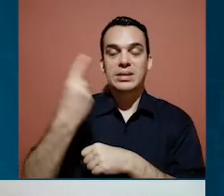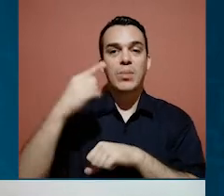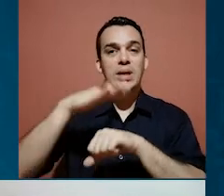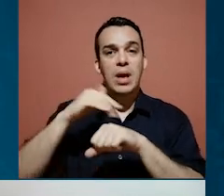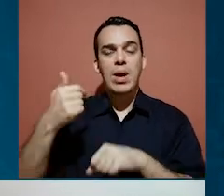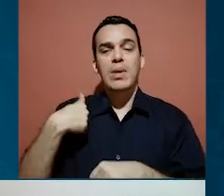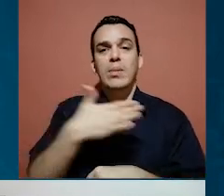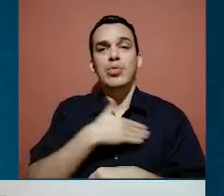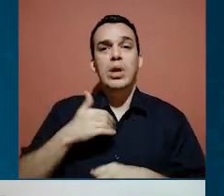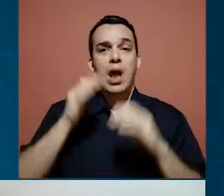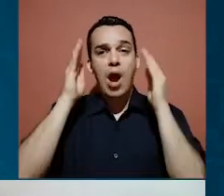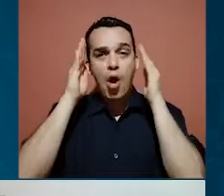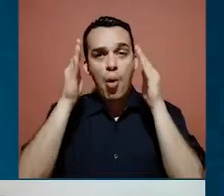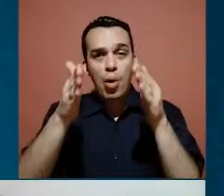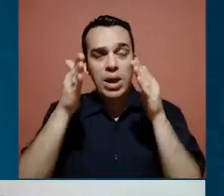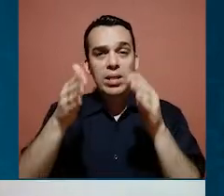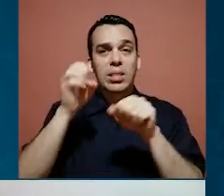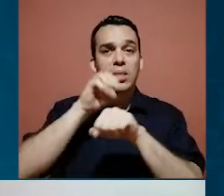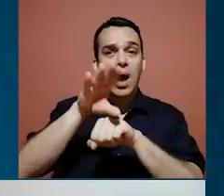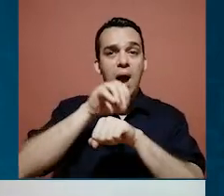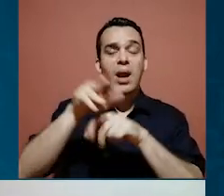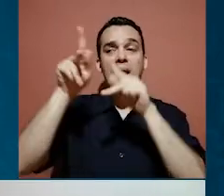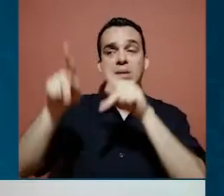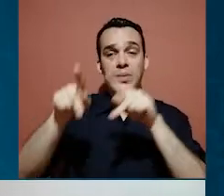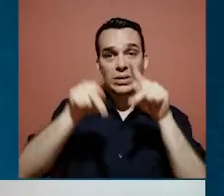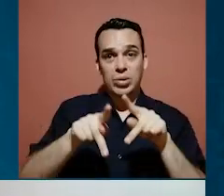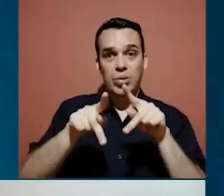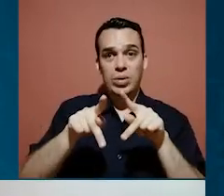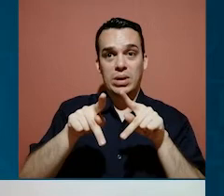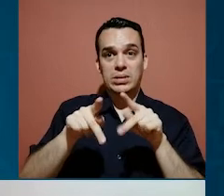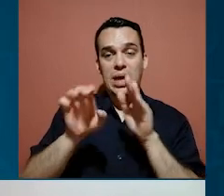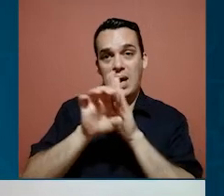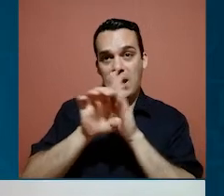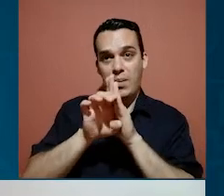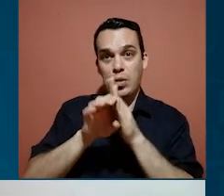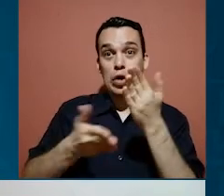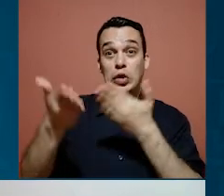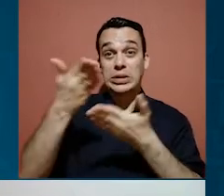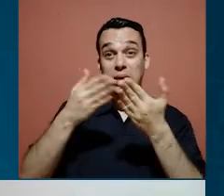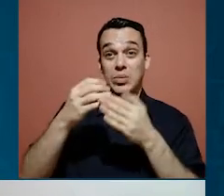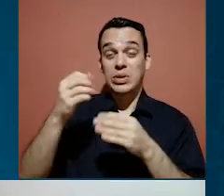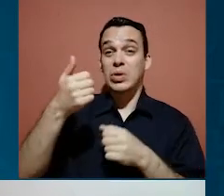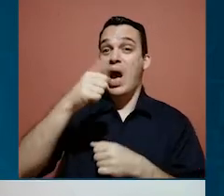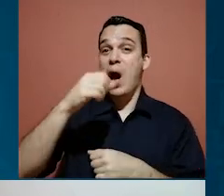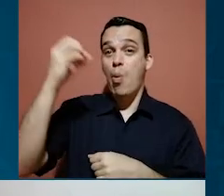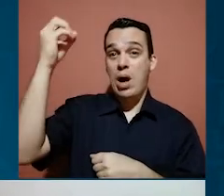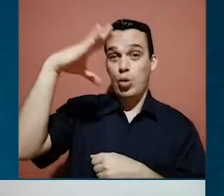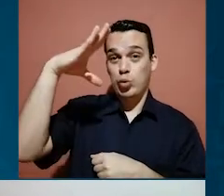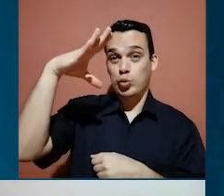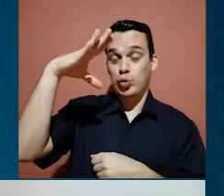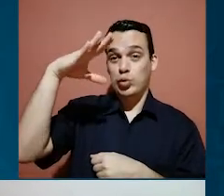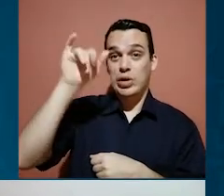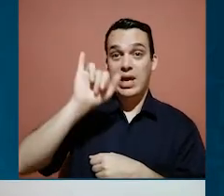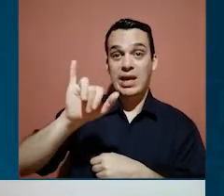mucho y me gustaría orientar a la ciudadanía en este respecto, ¿verdad? Por ejemplo, los servicios públicos, que es agua y